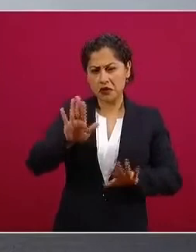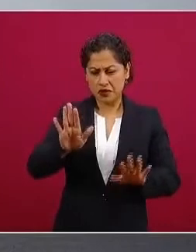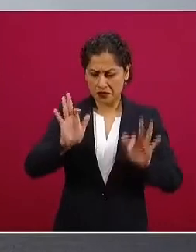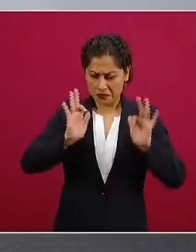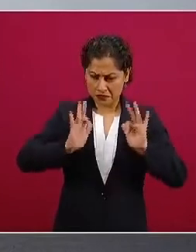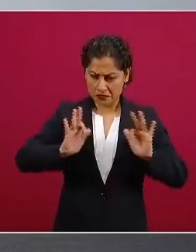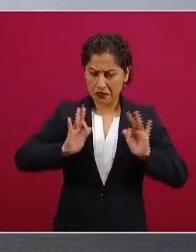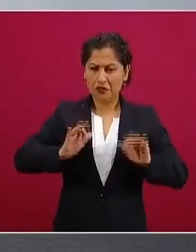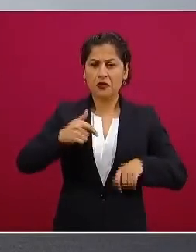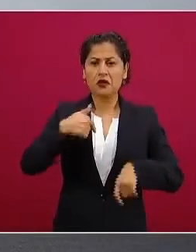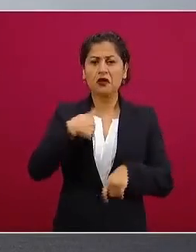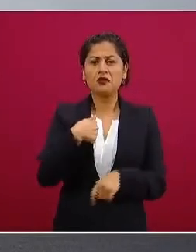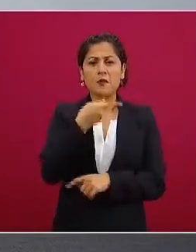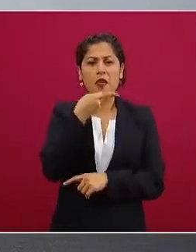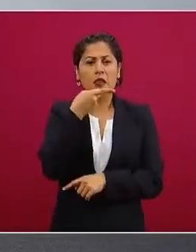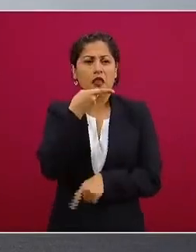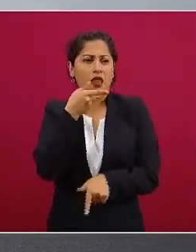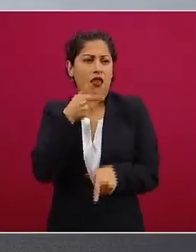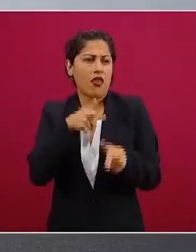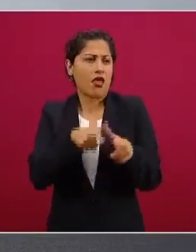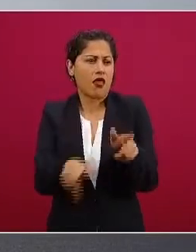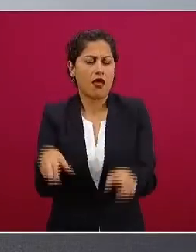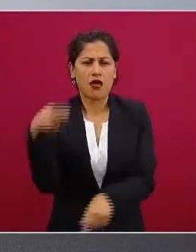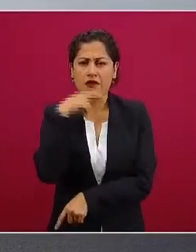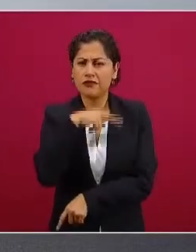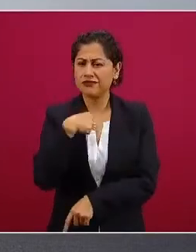no puedo hablar de corrido por eso me llevo tiempo